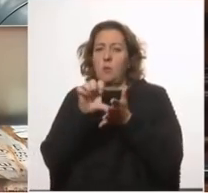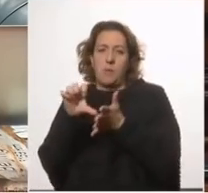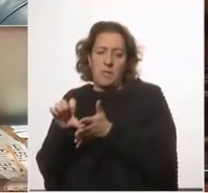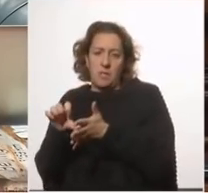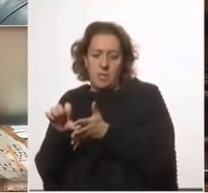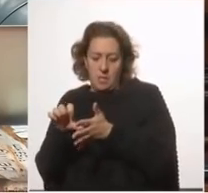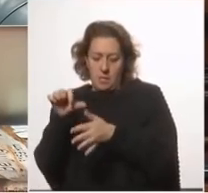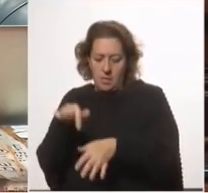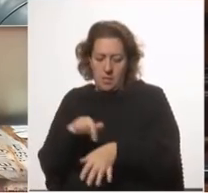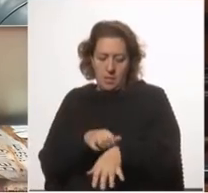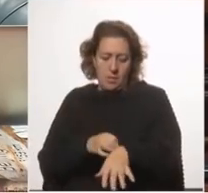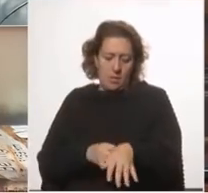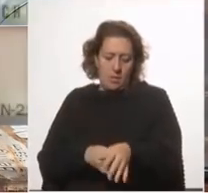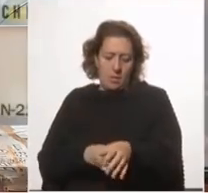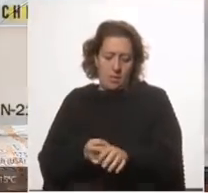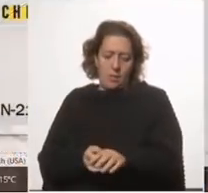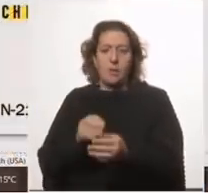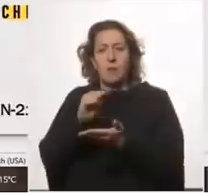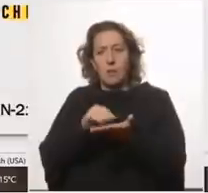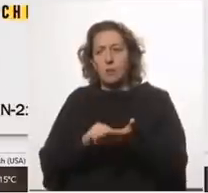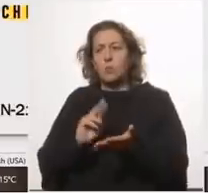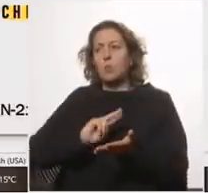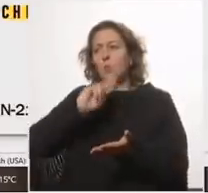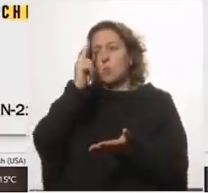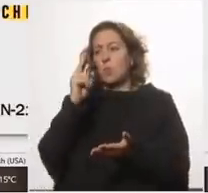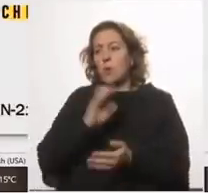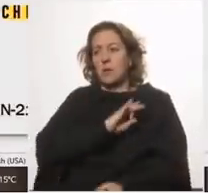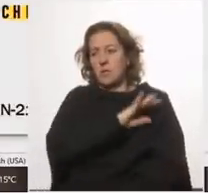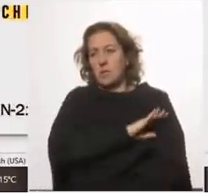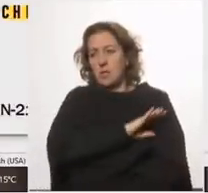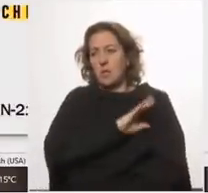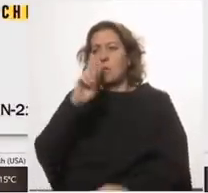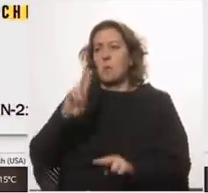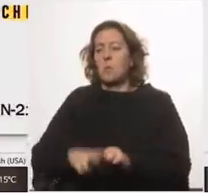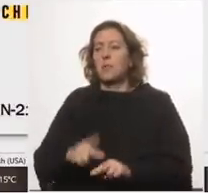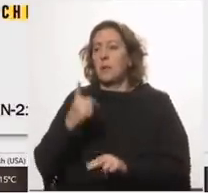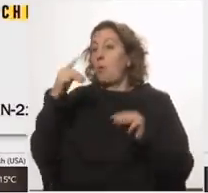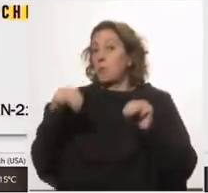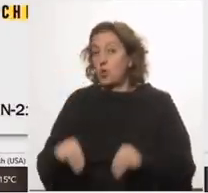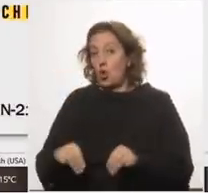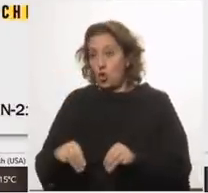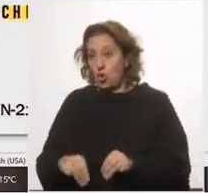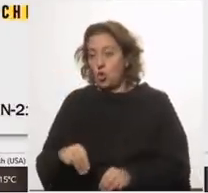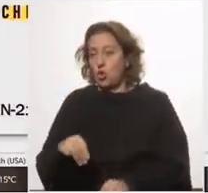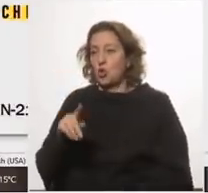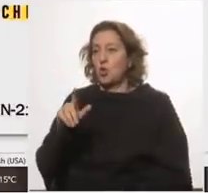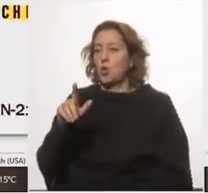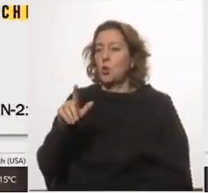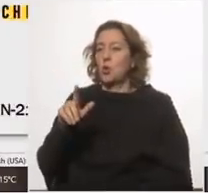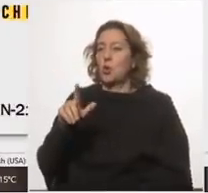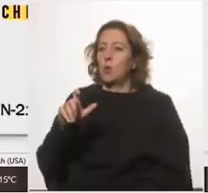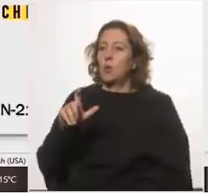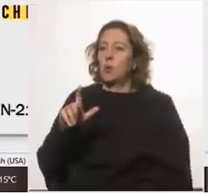y aquí están los datos de Uruguay y Chile muertes por millón obviamente la roja es